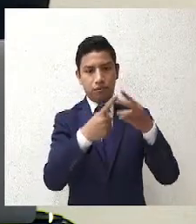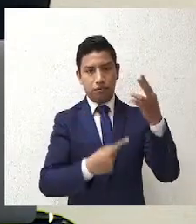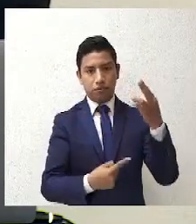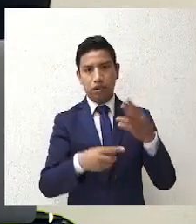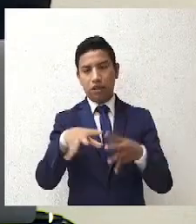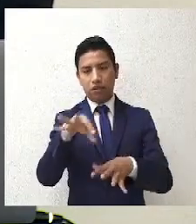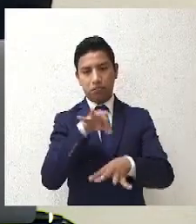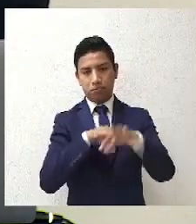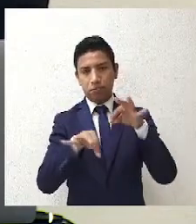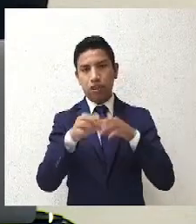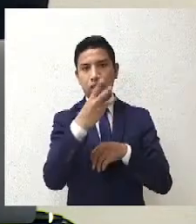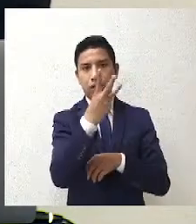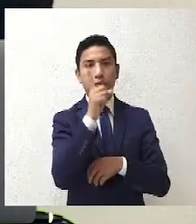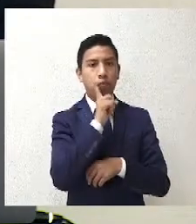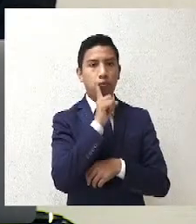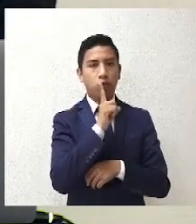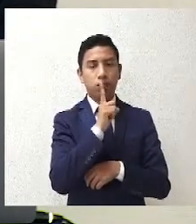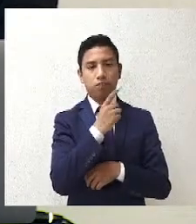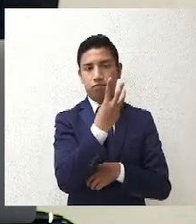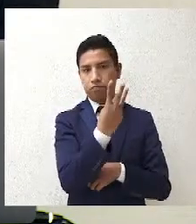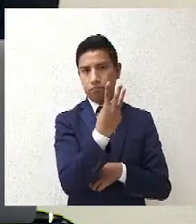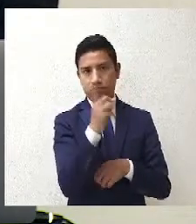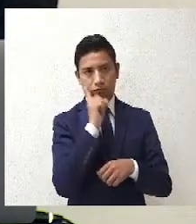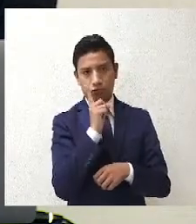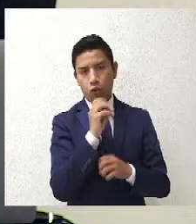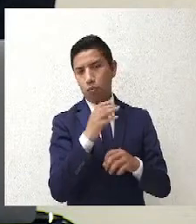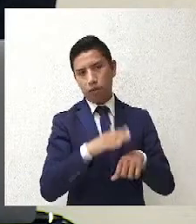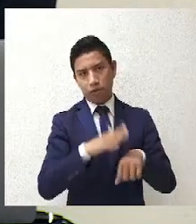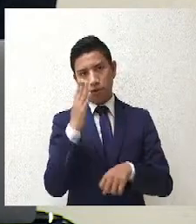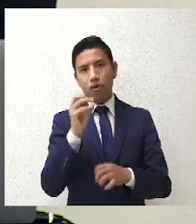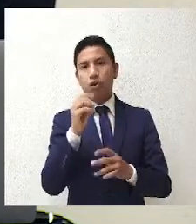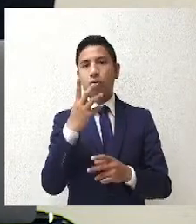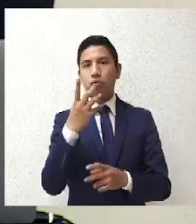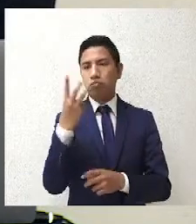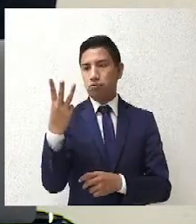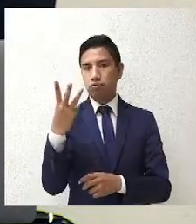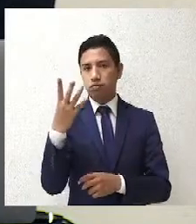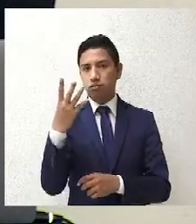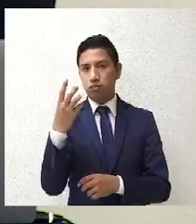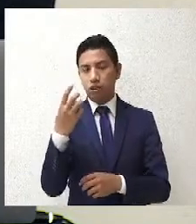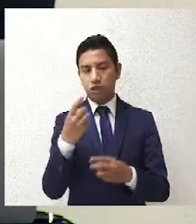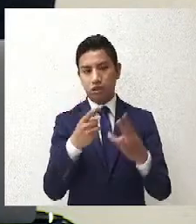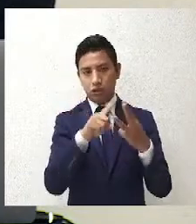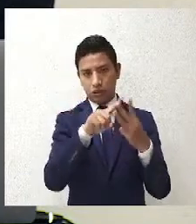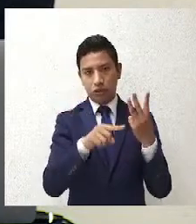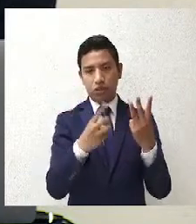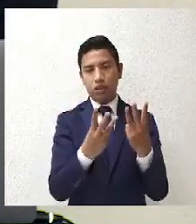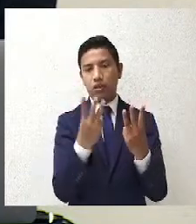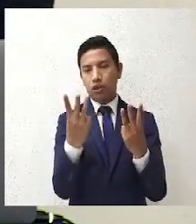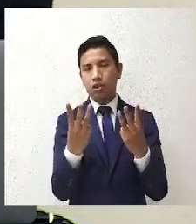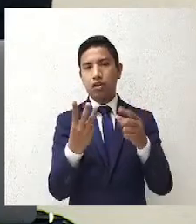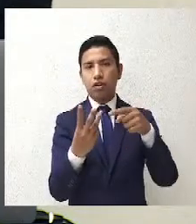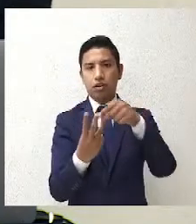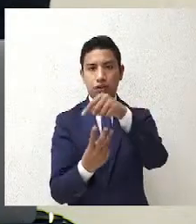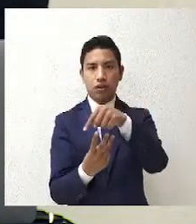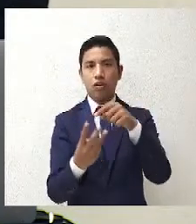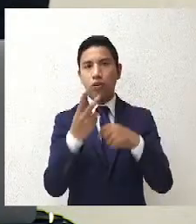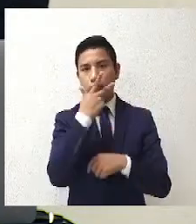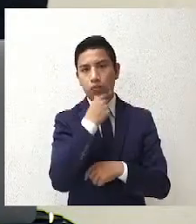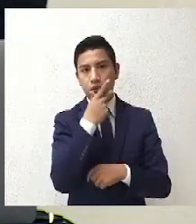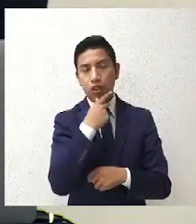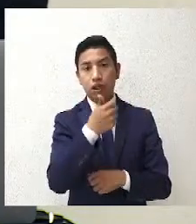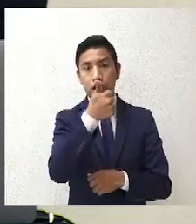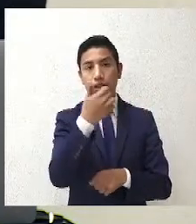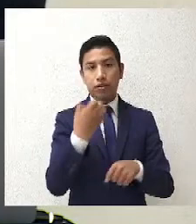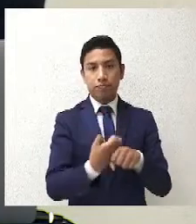y tres, por lo menos tres mujeres, y tres, si se limita a eso, en los seis estados.